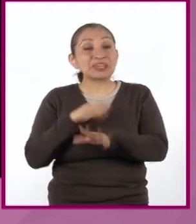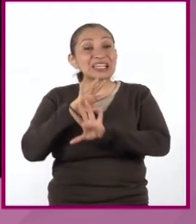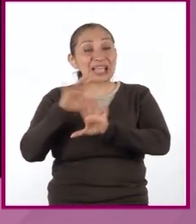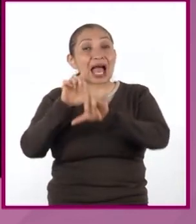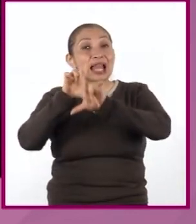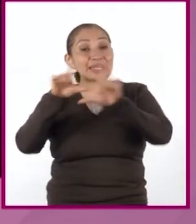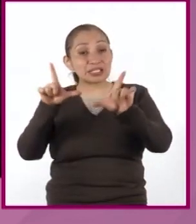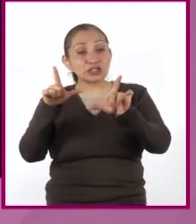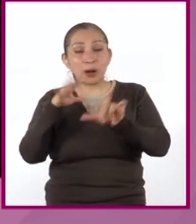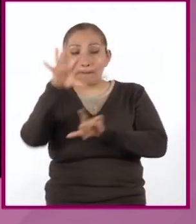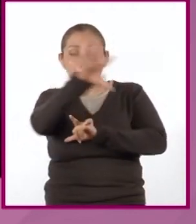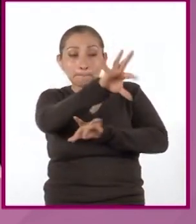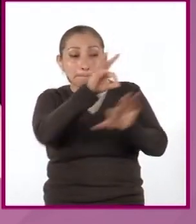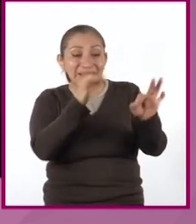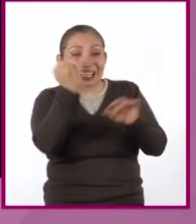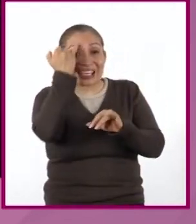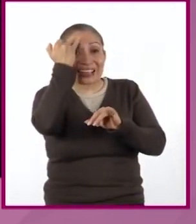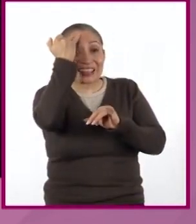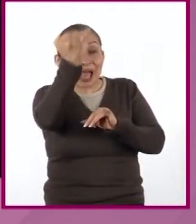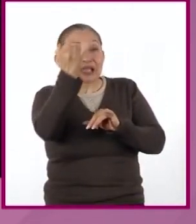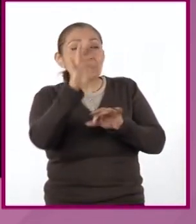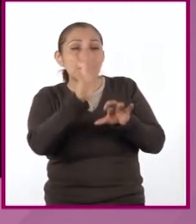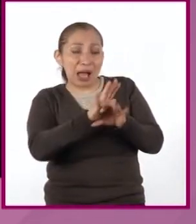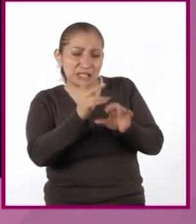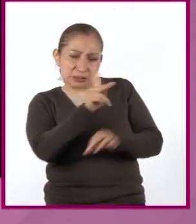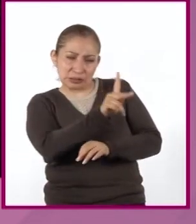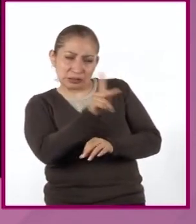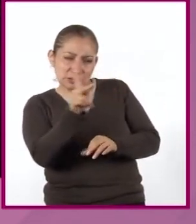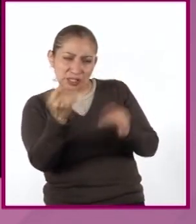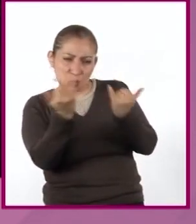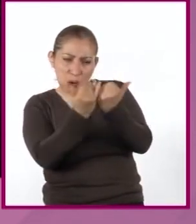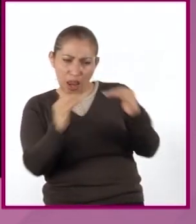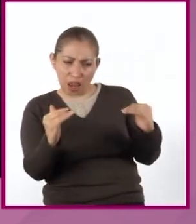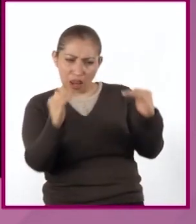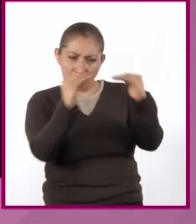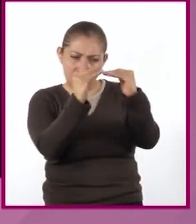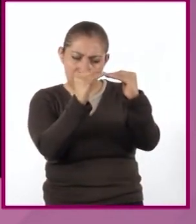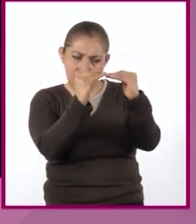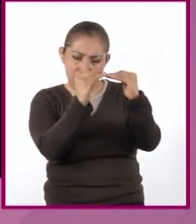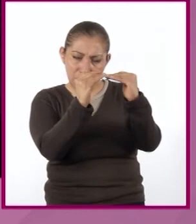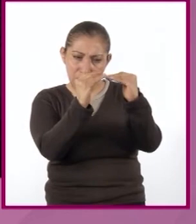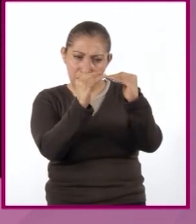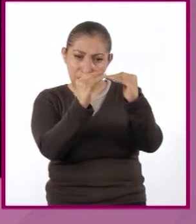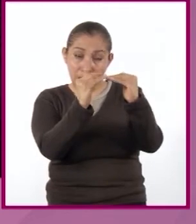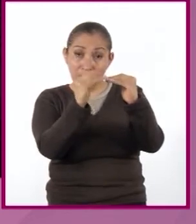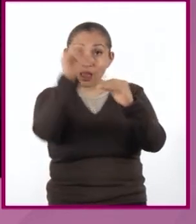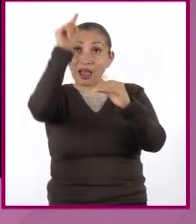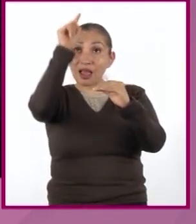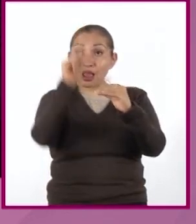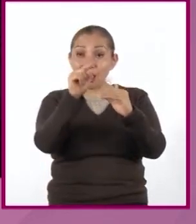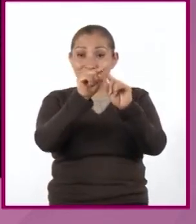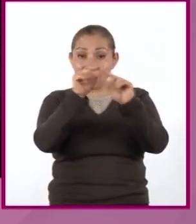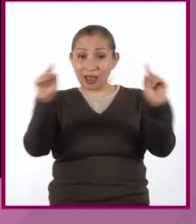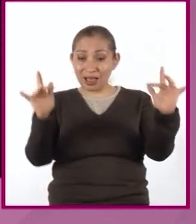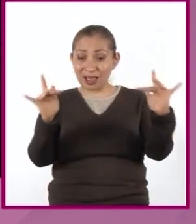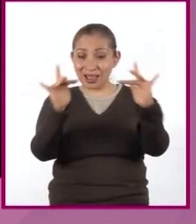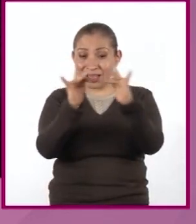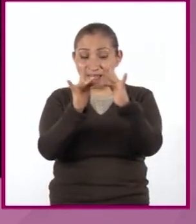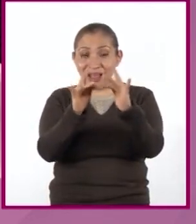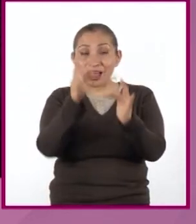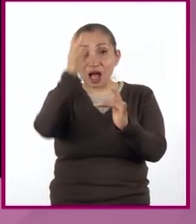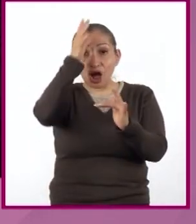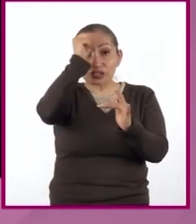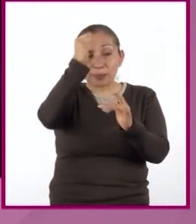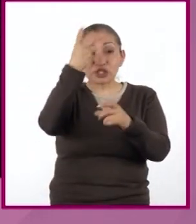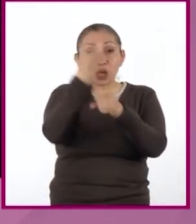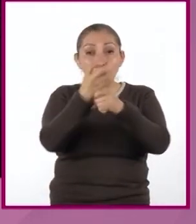y seleccionamos las ideas que tengan el mismo nivel jerárquico. Unimos con palillos, líneas de unión, los conceptos